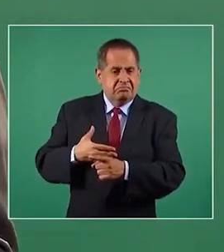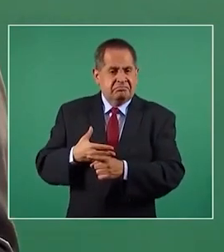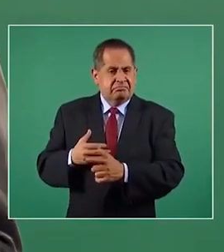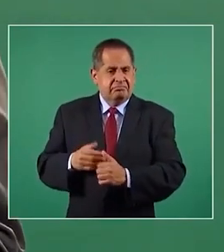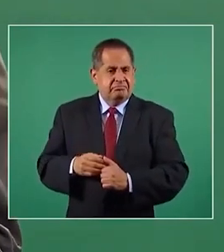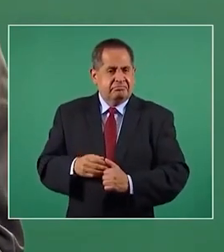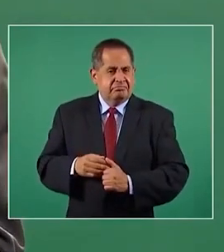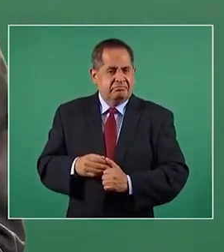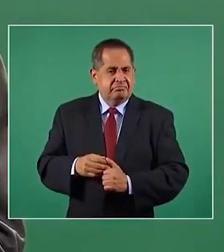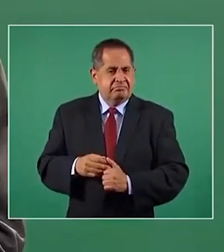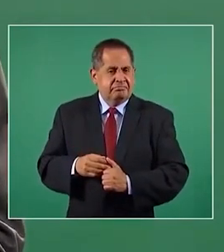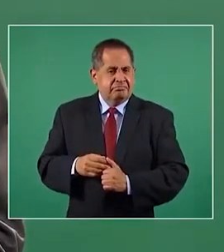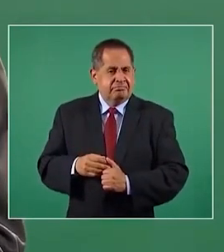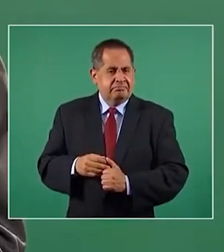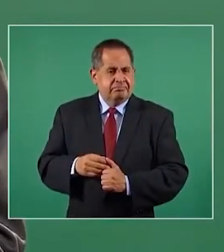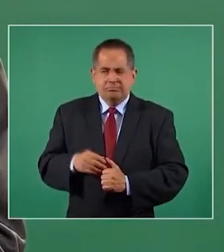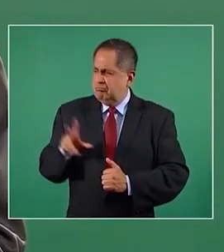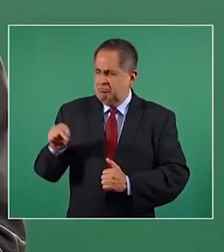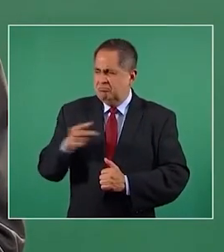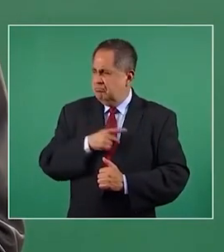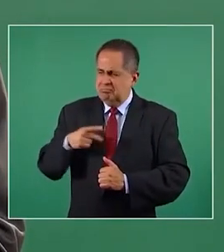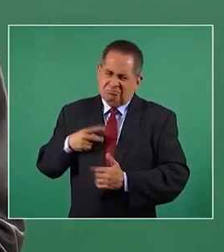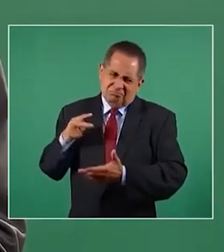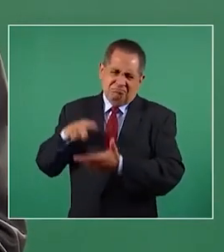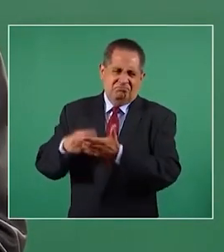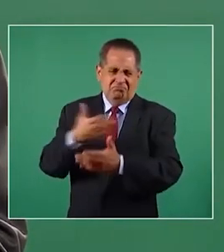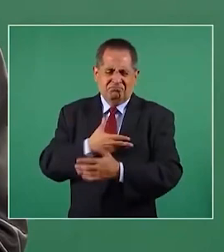podía ser presidente.